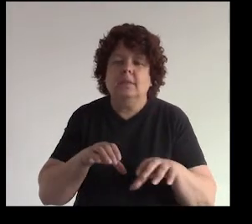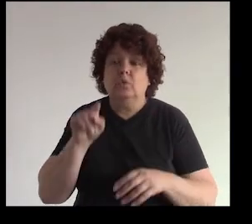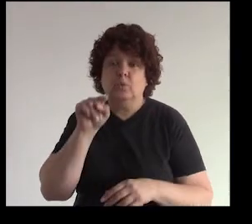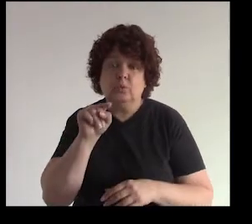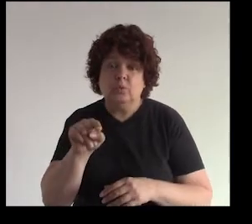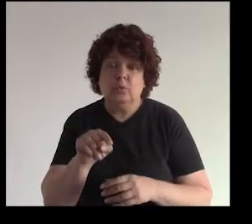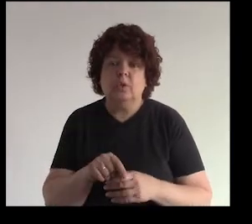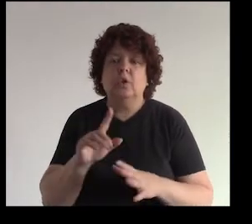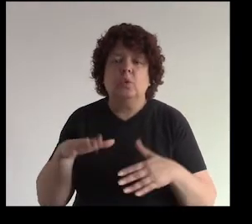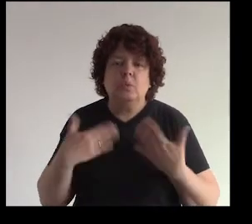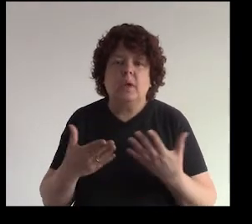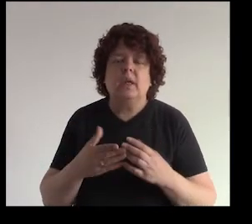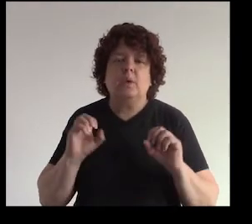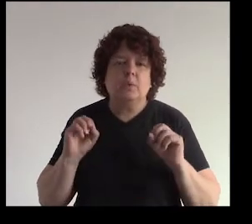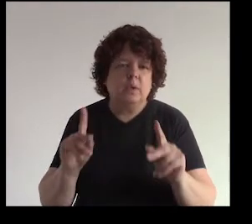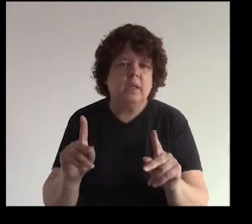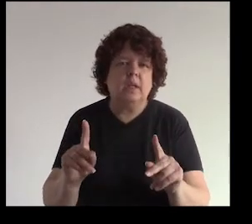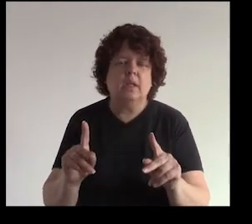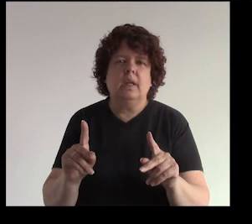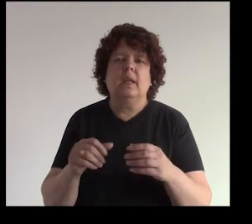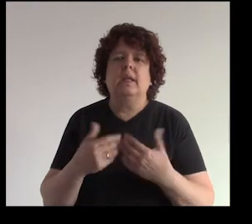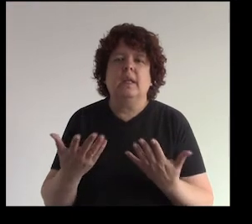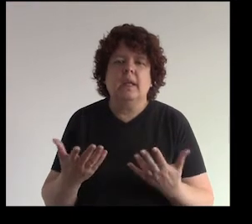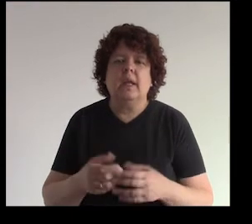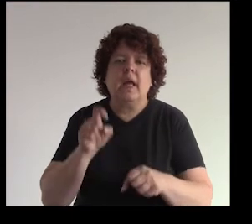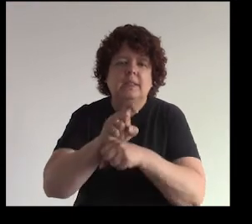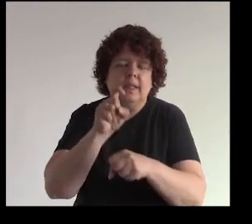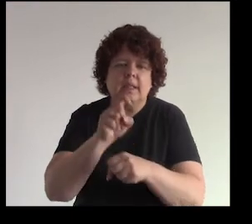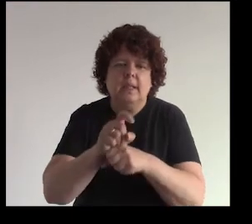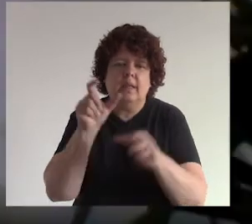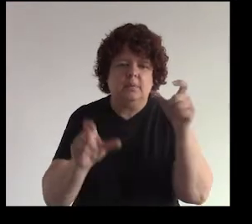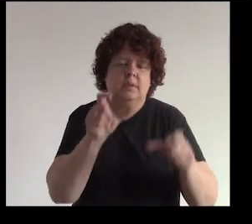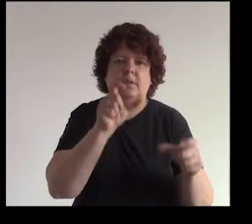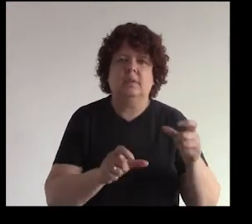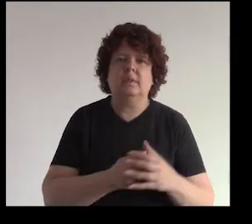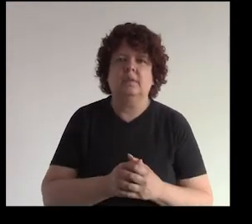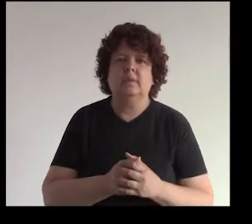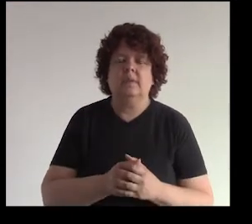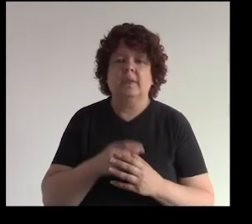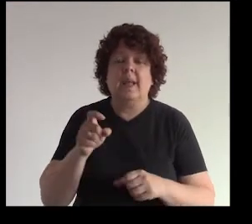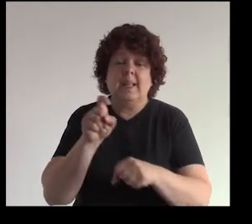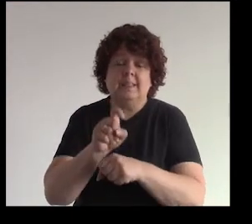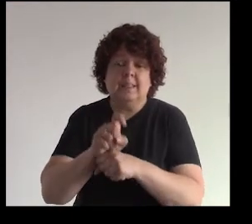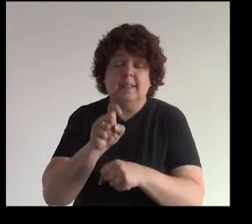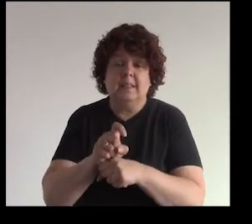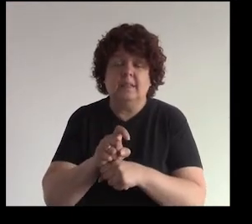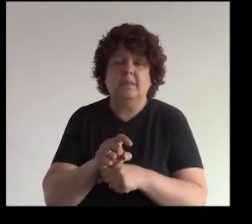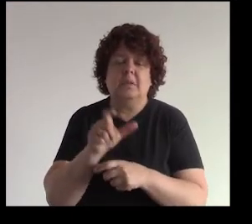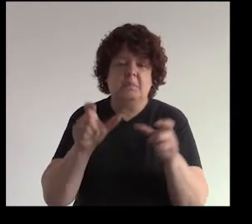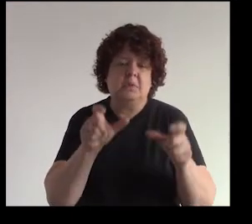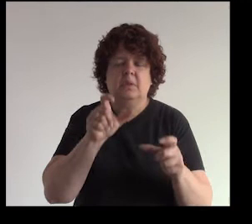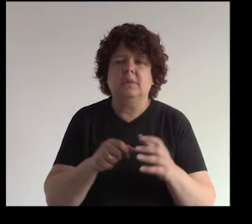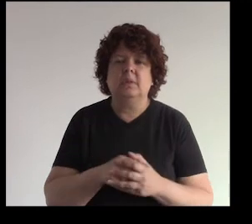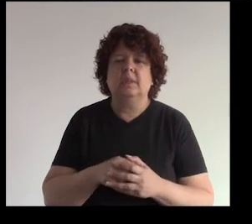hagas sea lo que sea pues tienes la oportunidad y la posibilidad de educar a las personas enseñándome